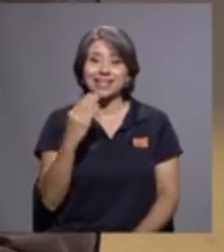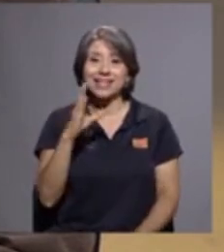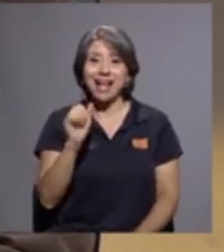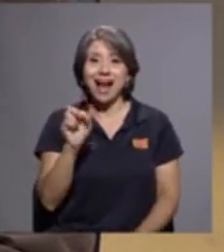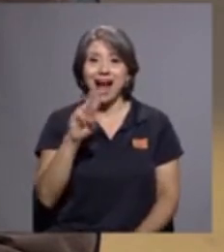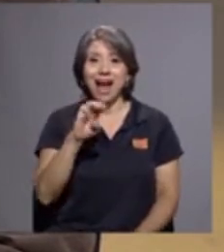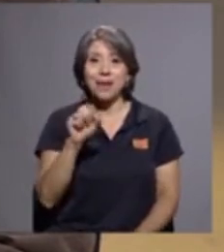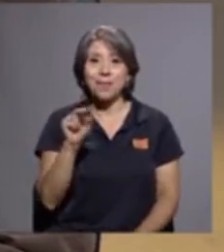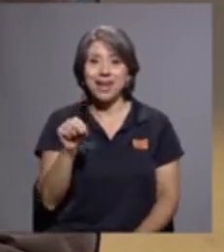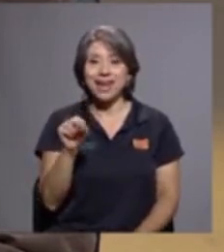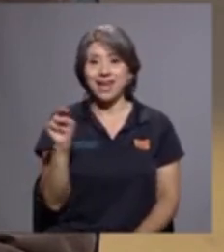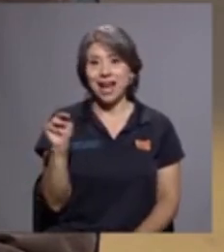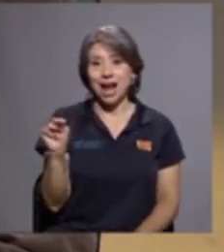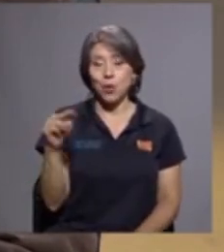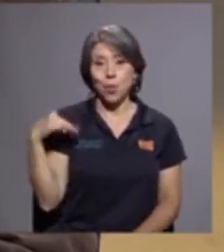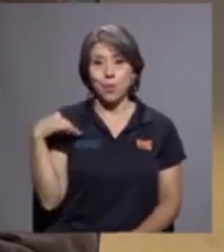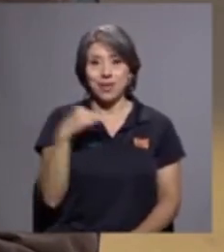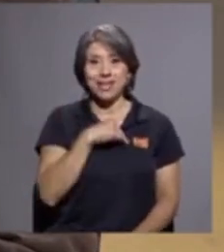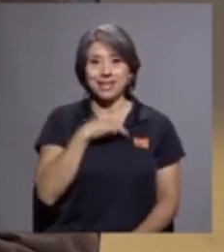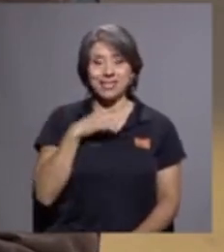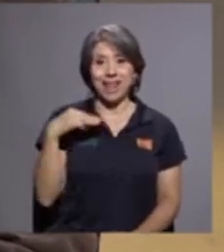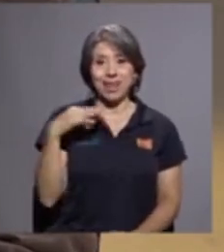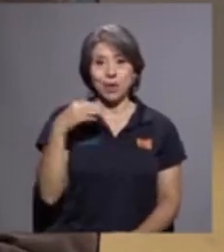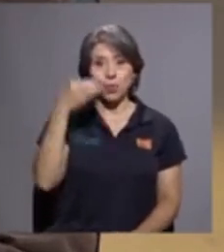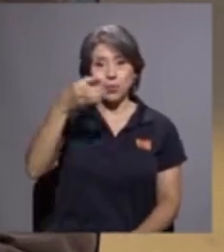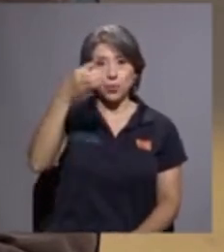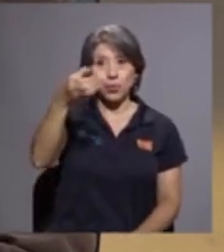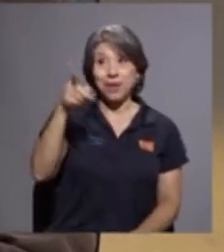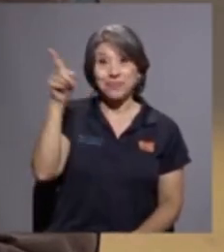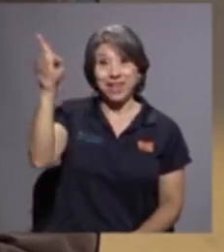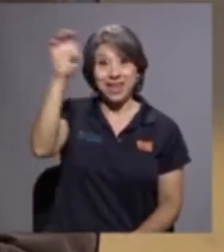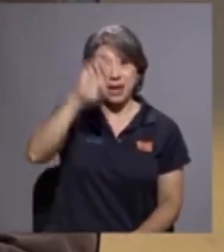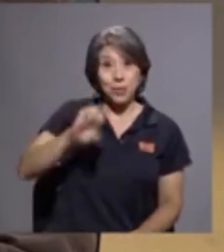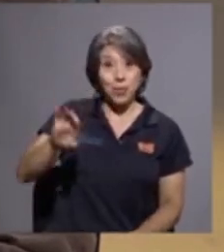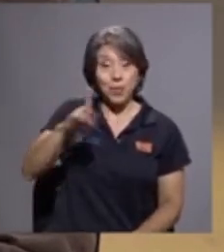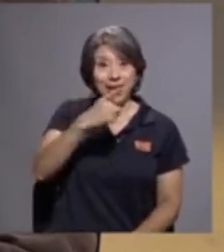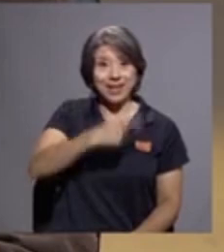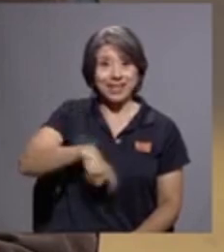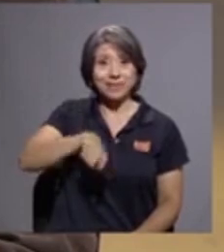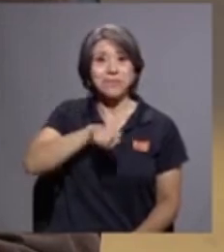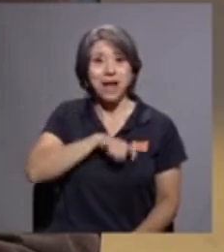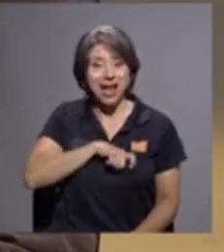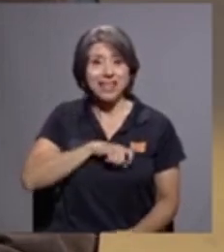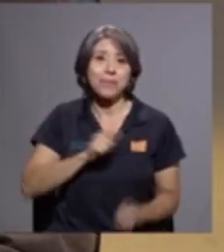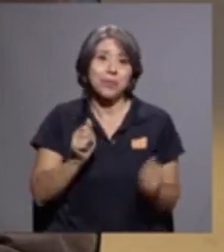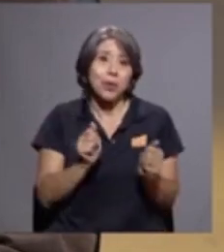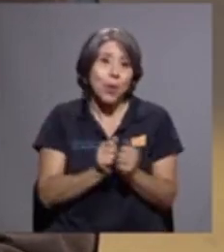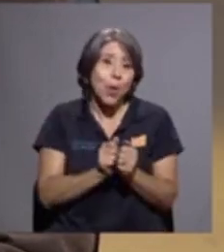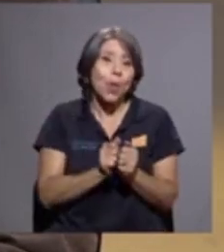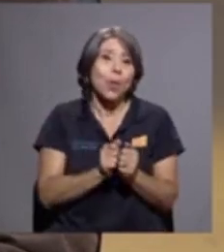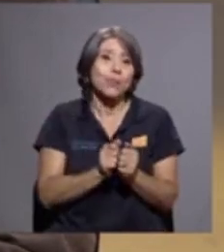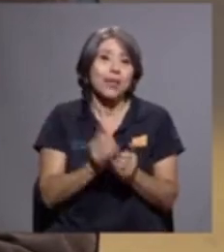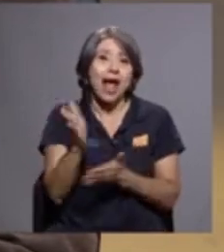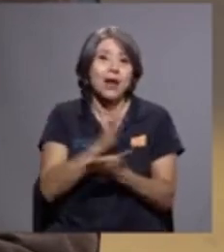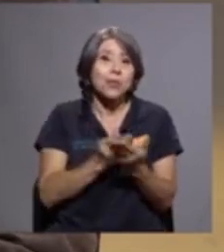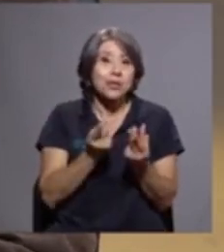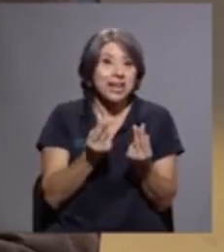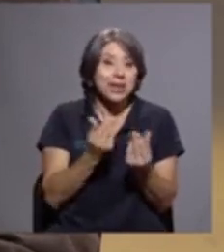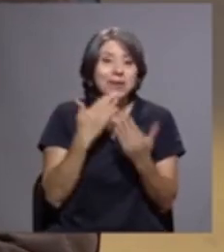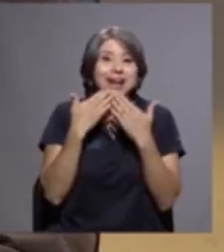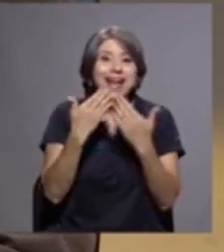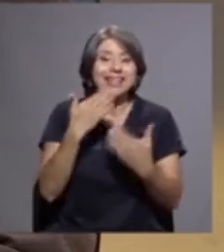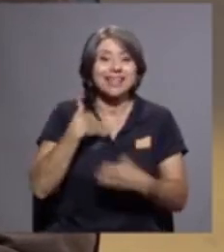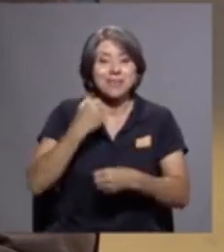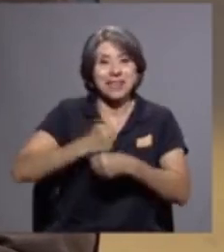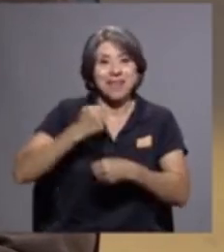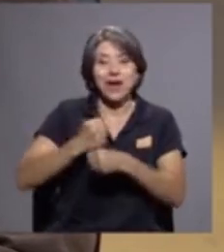de cultura que consiguió eso y en Europa, en España y recorriendo con algunos recursos gracias a mi trabajo y a